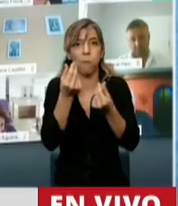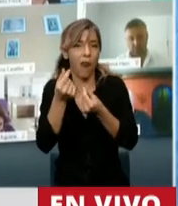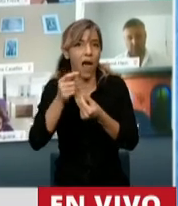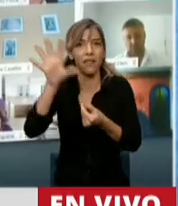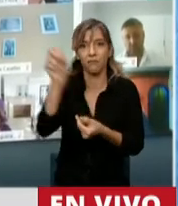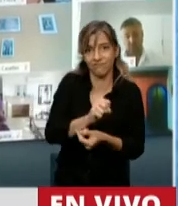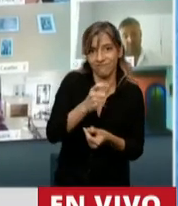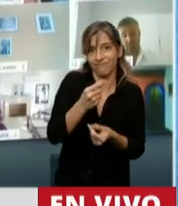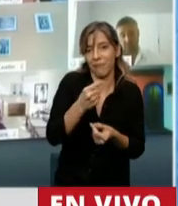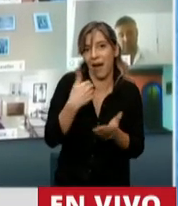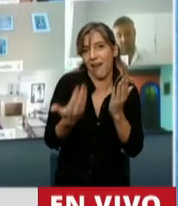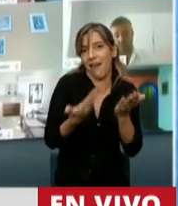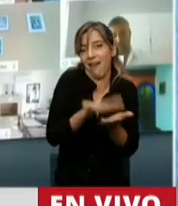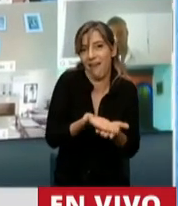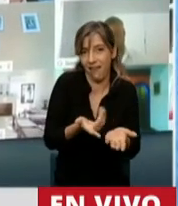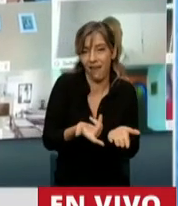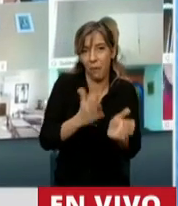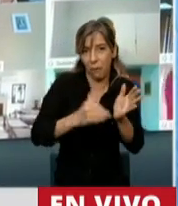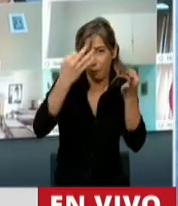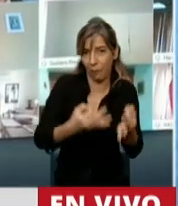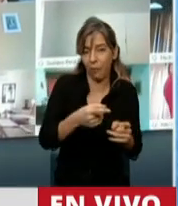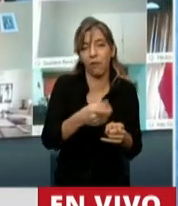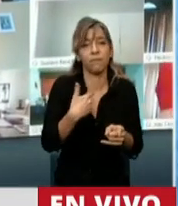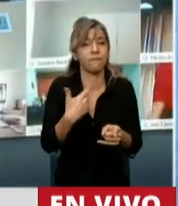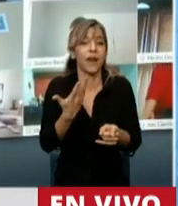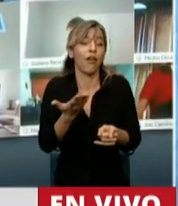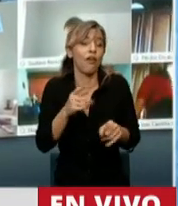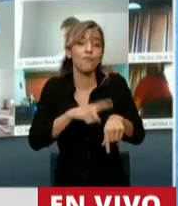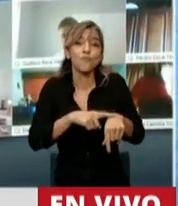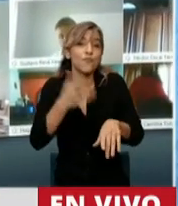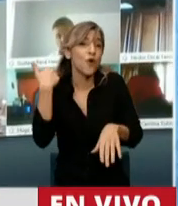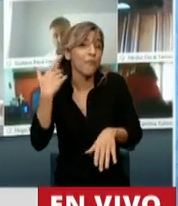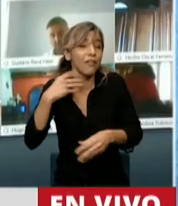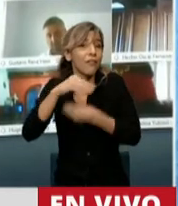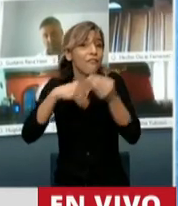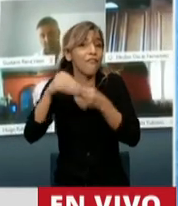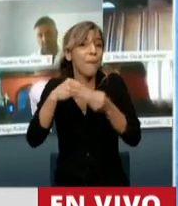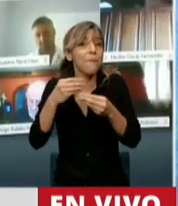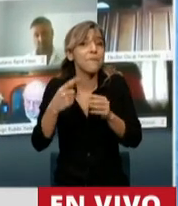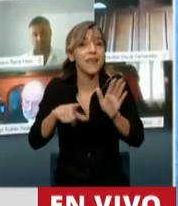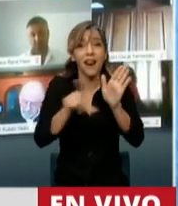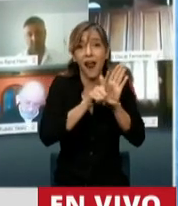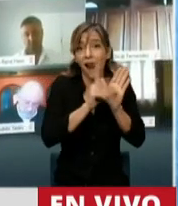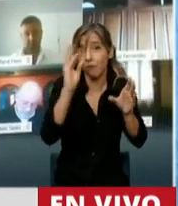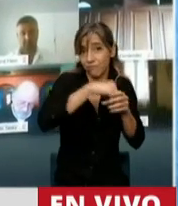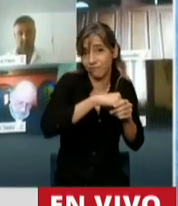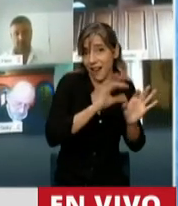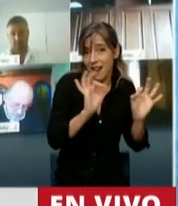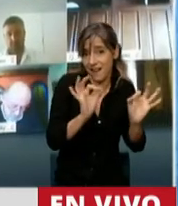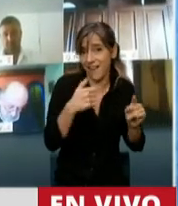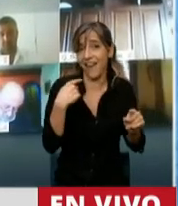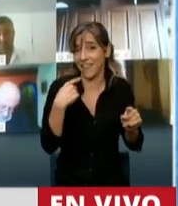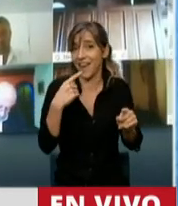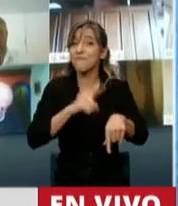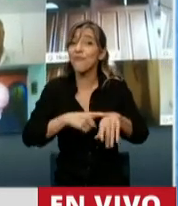.260 no se incluyeron los familiares, los familiares se incluyeron por decreto. Y tenga la absoluta certeza, señor presidente, que nosotros no vamos a